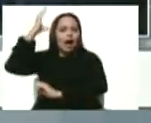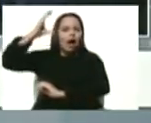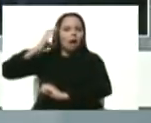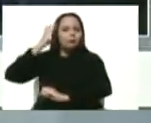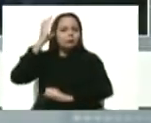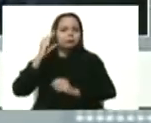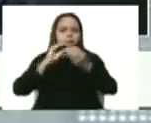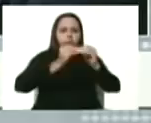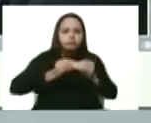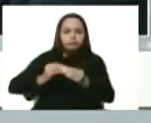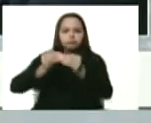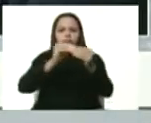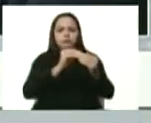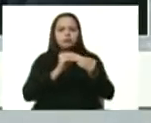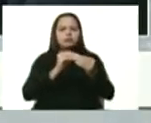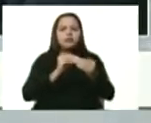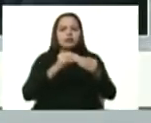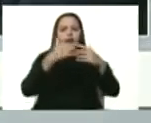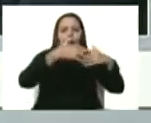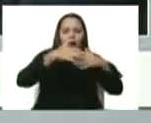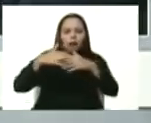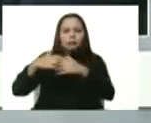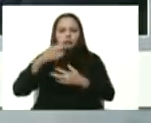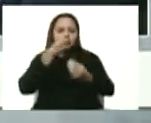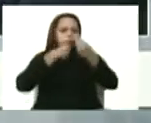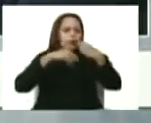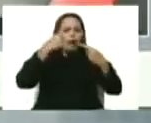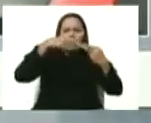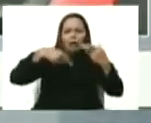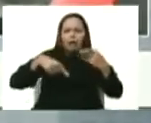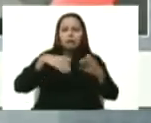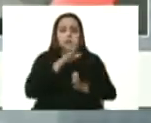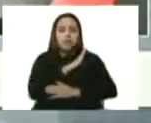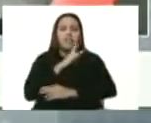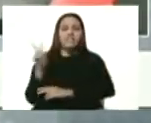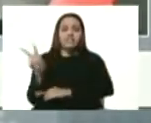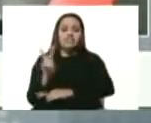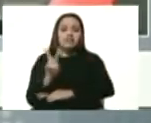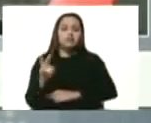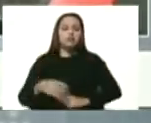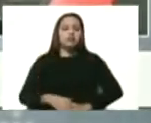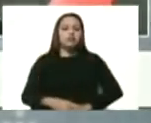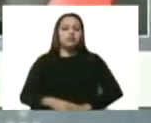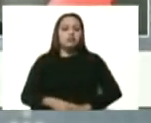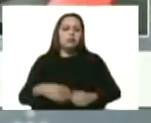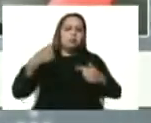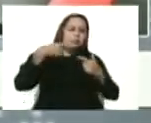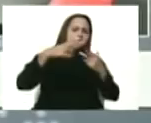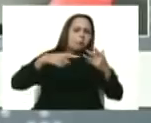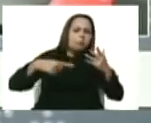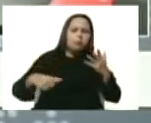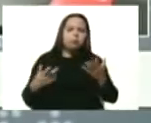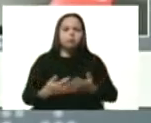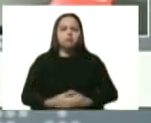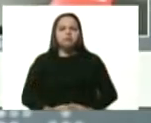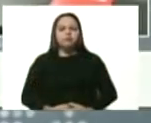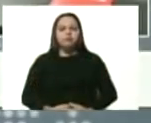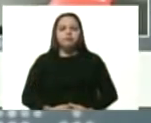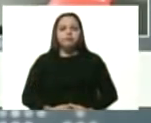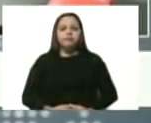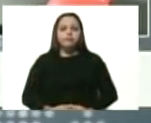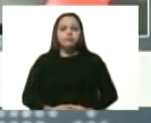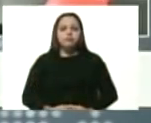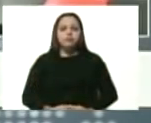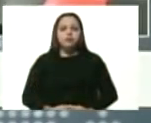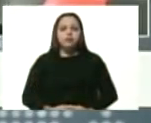productivas y las potencialidades productivas que tiene Venezuela en distintos renglones y sectores. Y